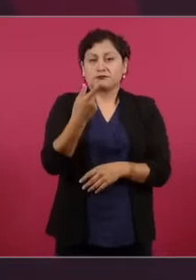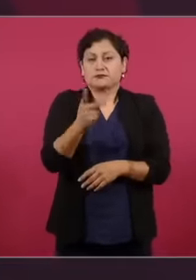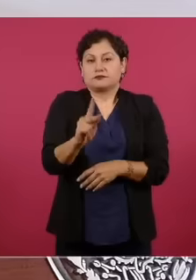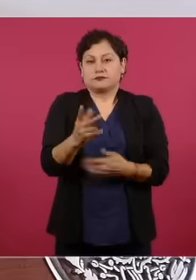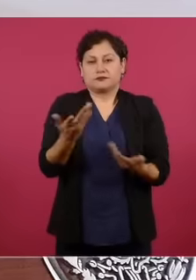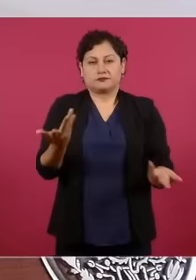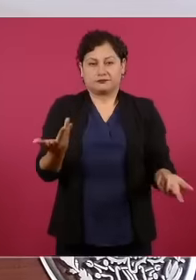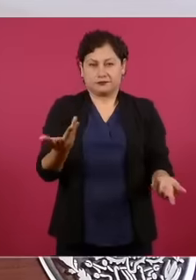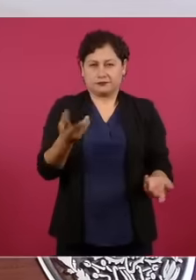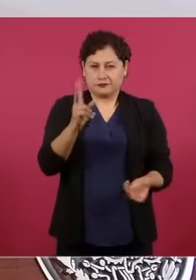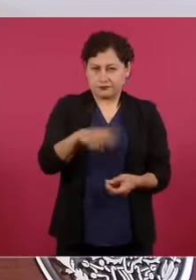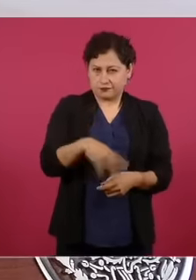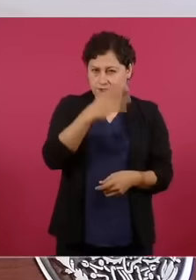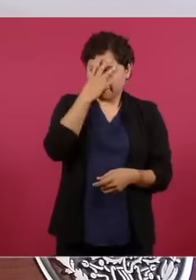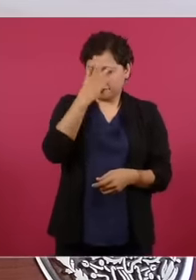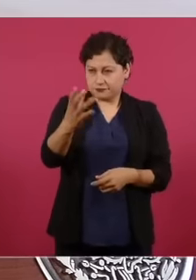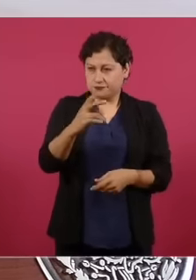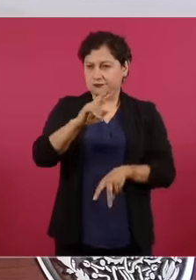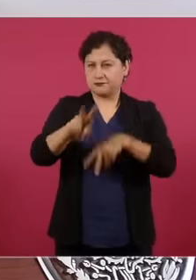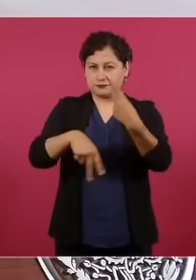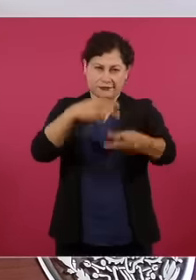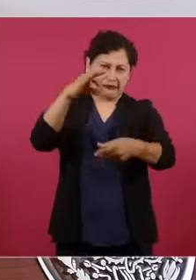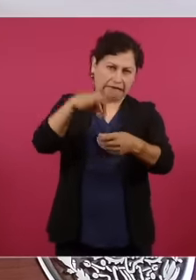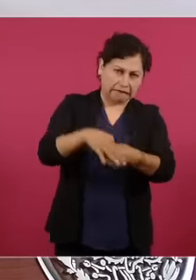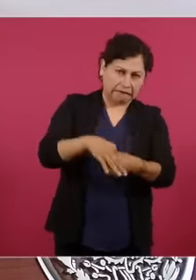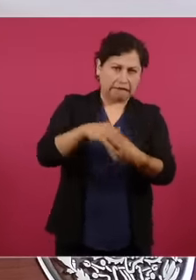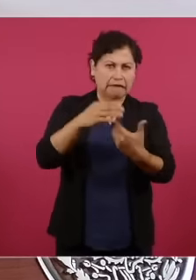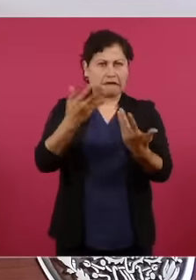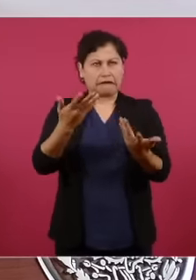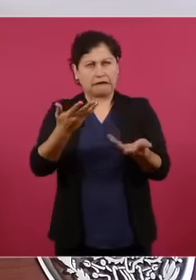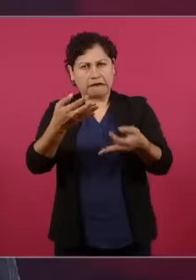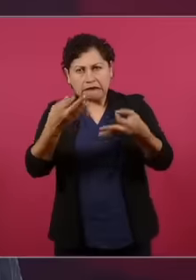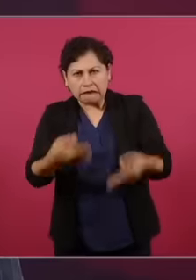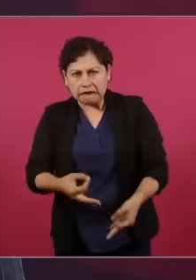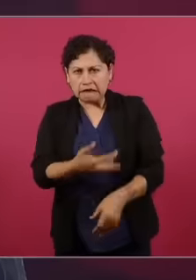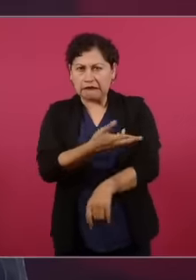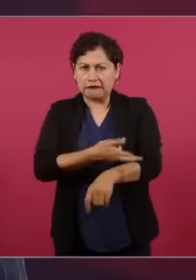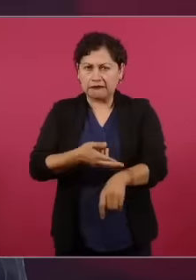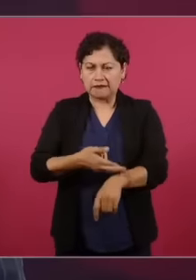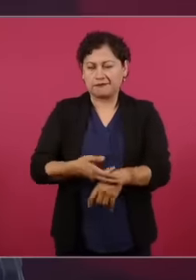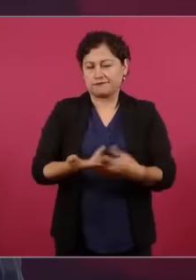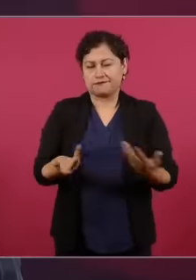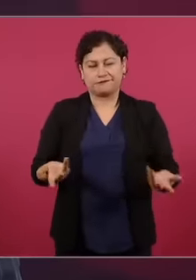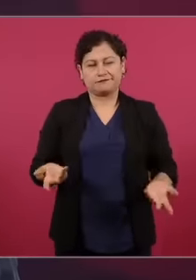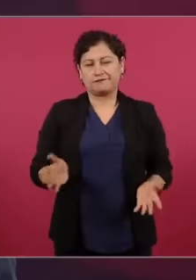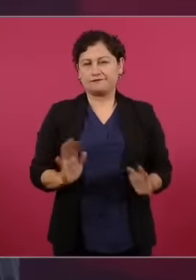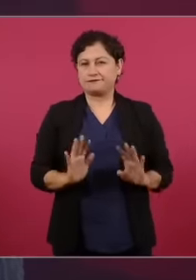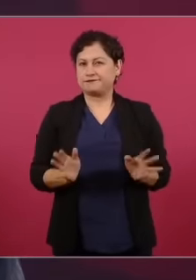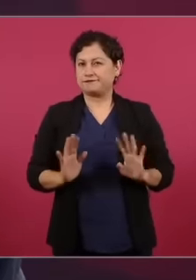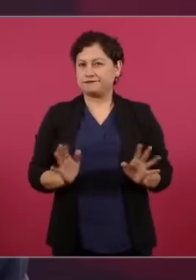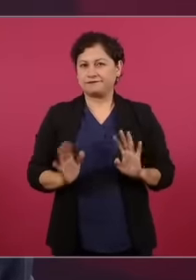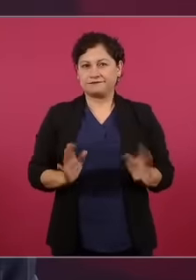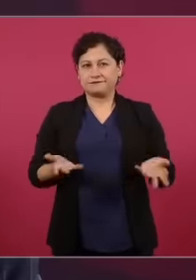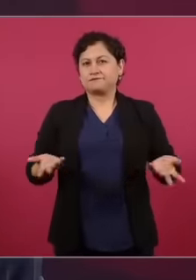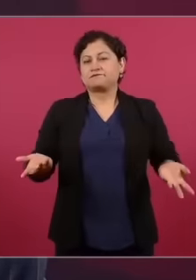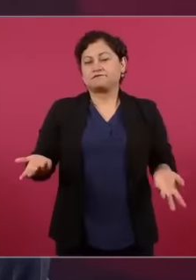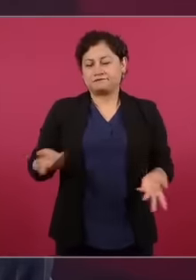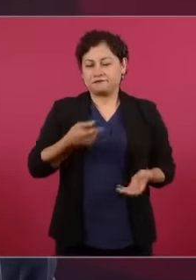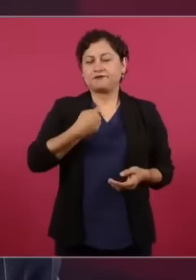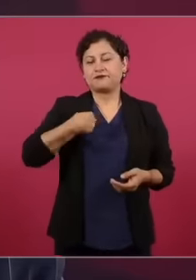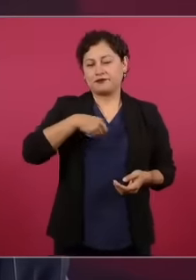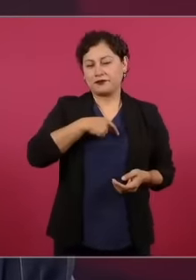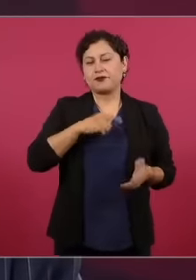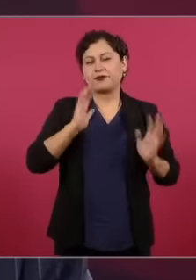Ya sabíamos Este Que iban a cuestionar Que era